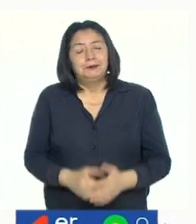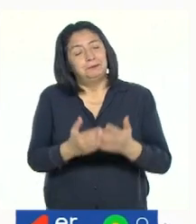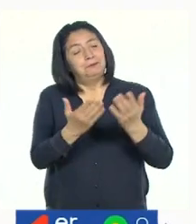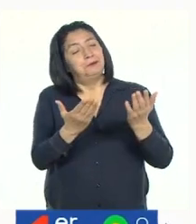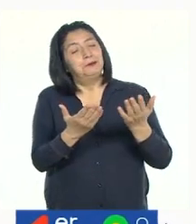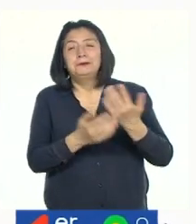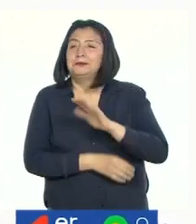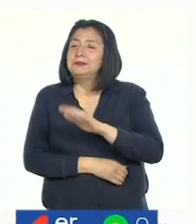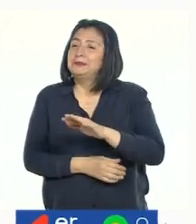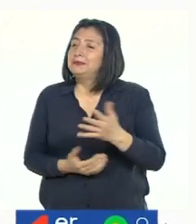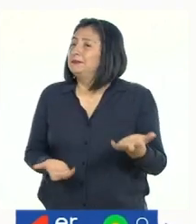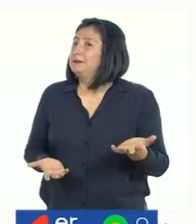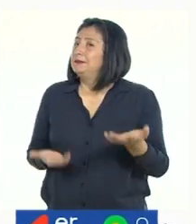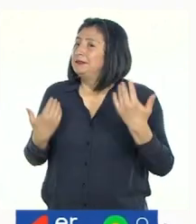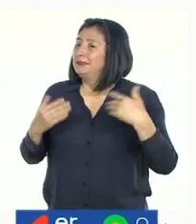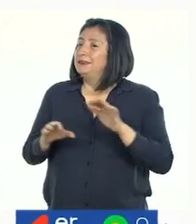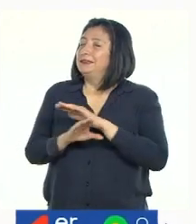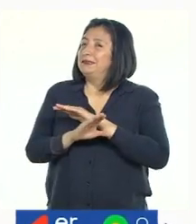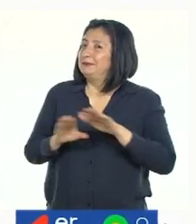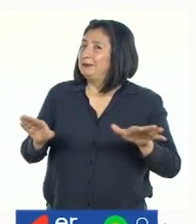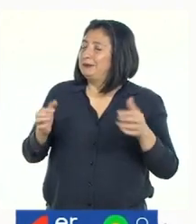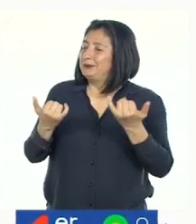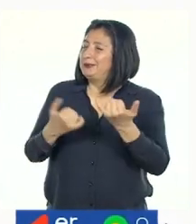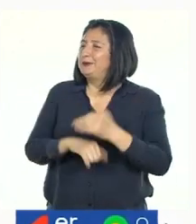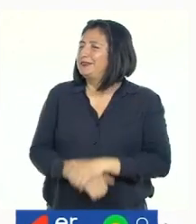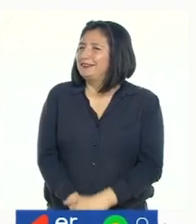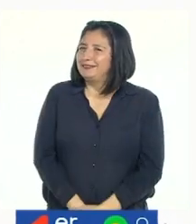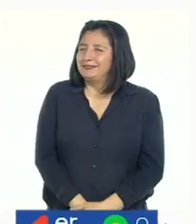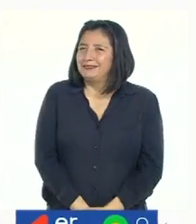Bueno, niños, con eso terminamos por hoy.